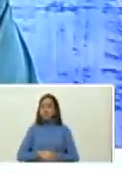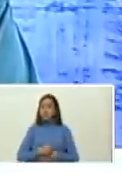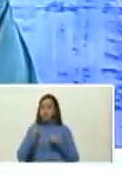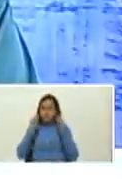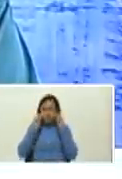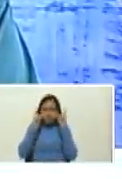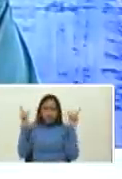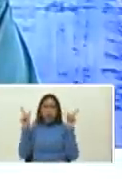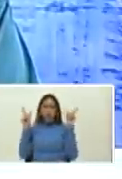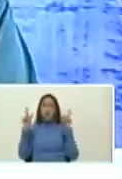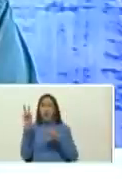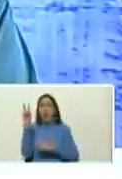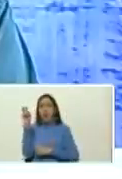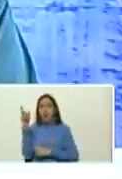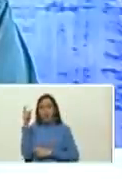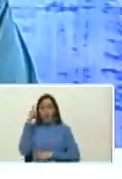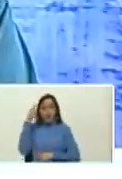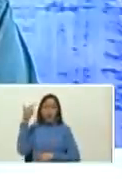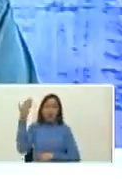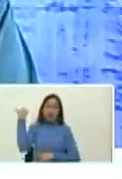impresionante el viernes en la noche